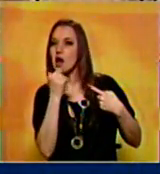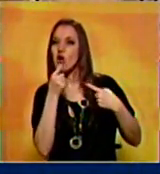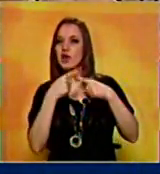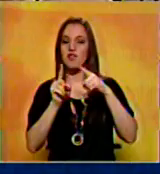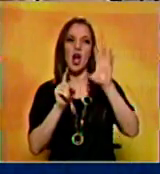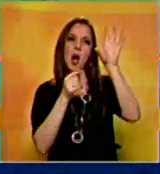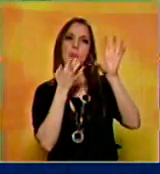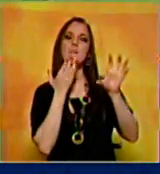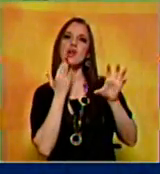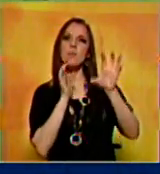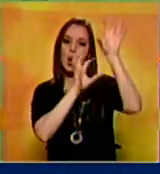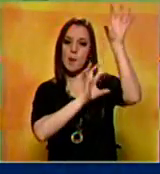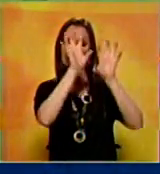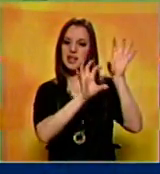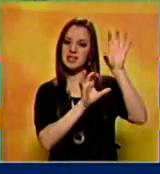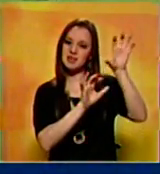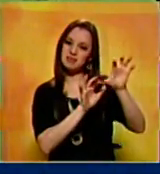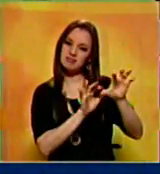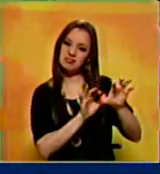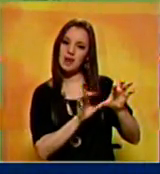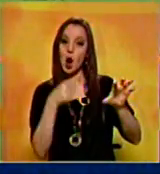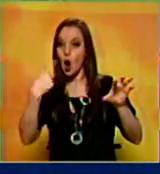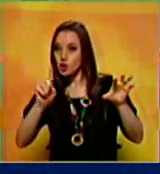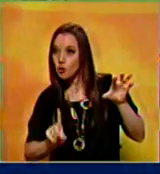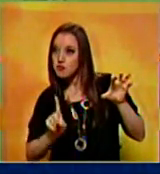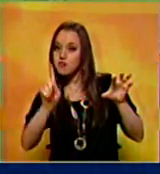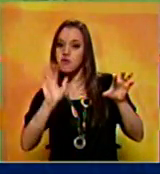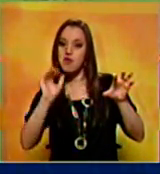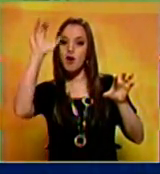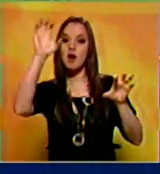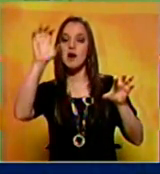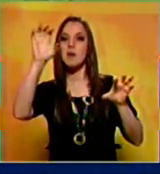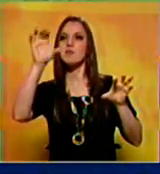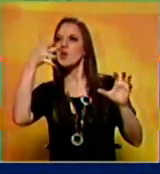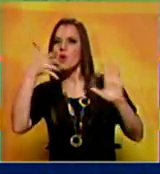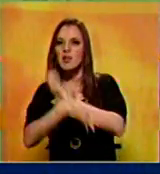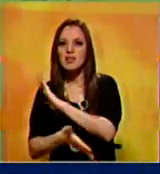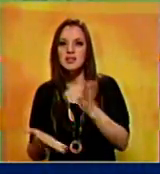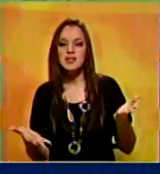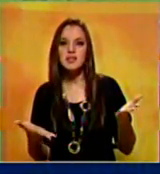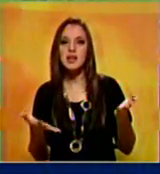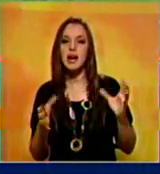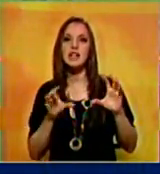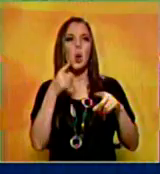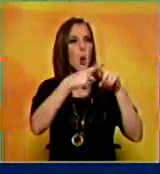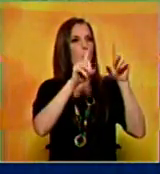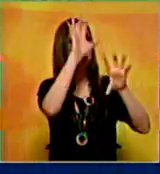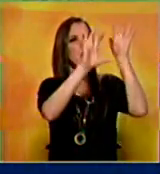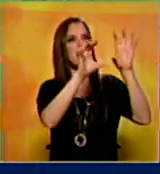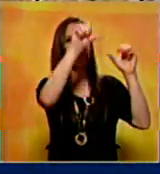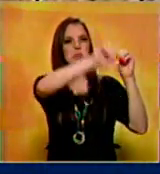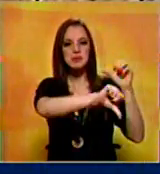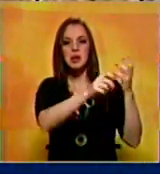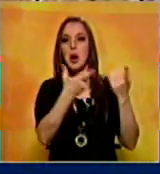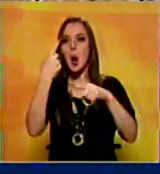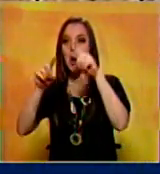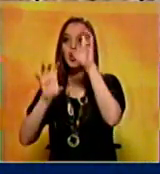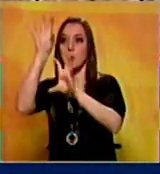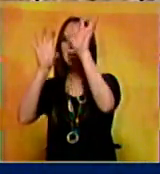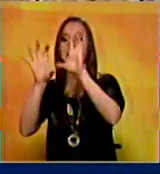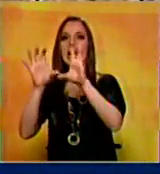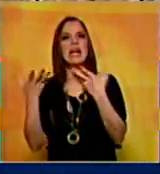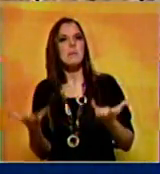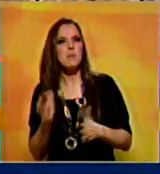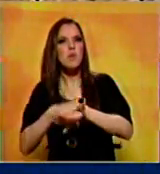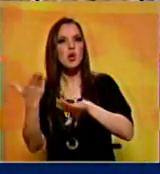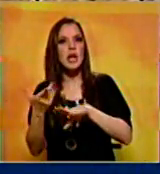avanzado tanto los que se han quedado atrás. La rapidez con la que toman las decisiones